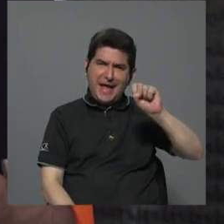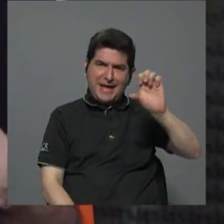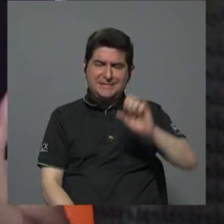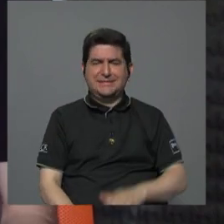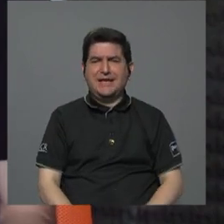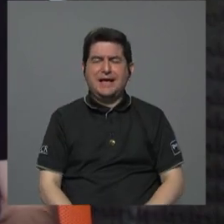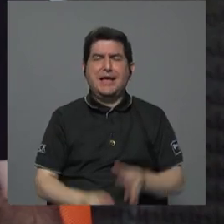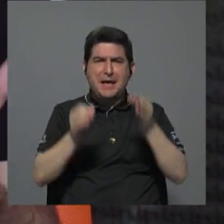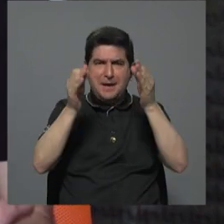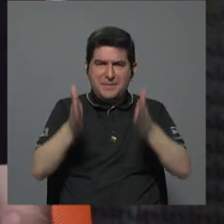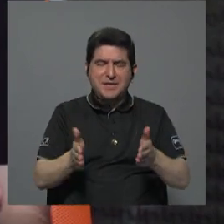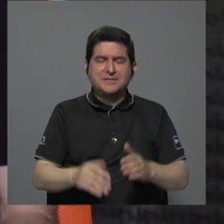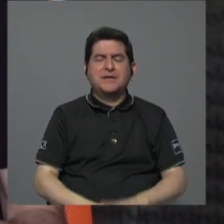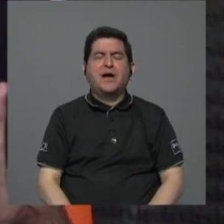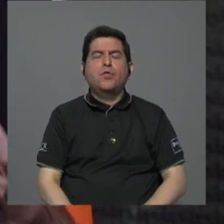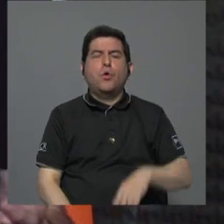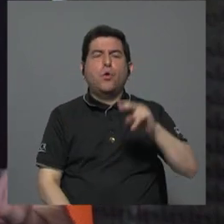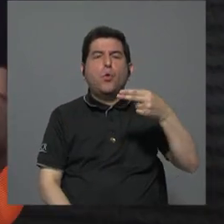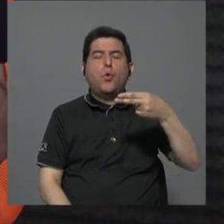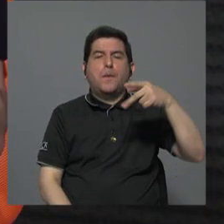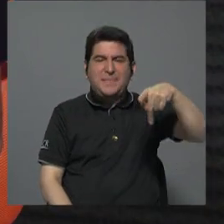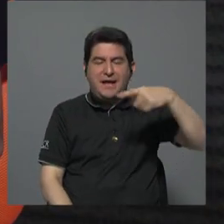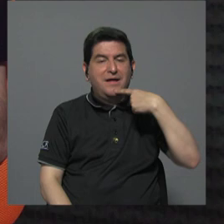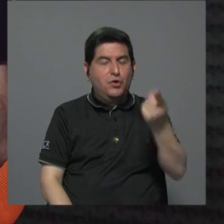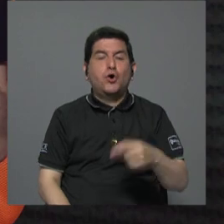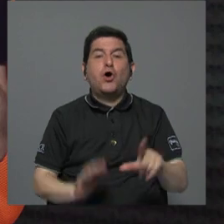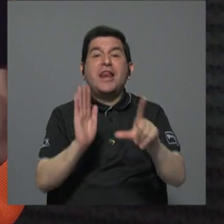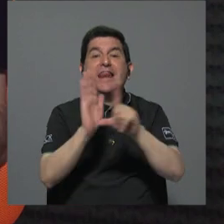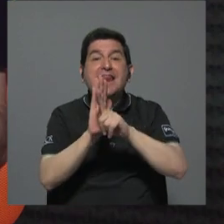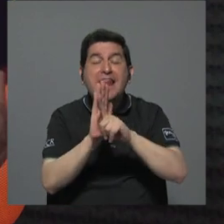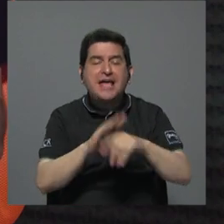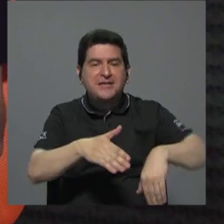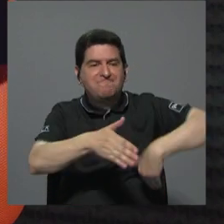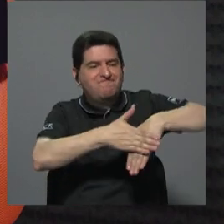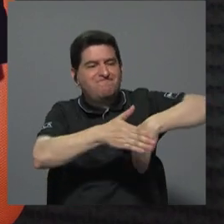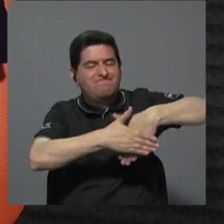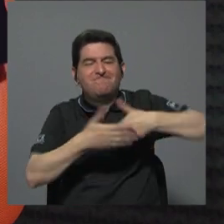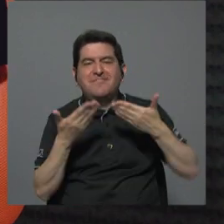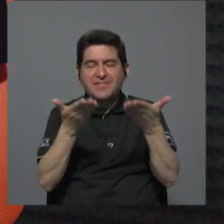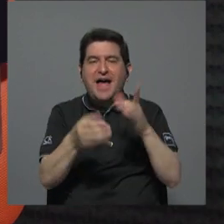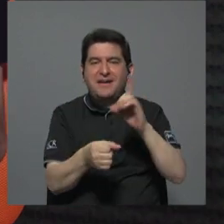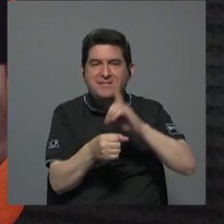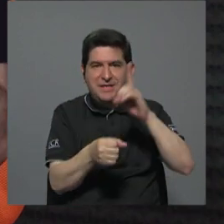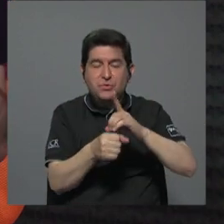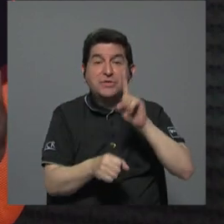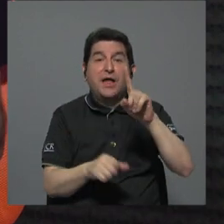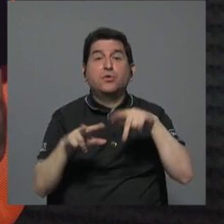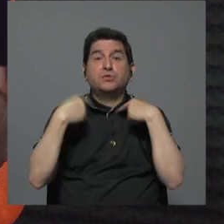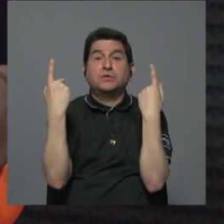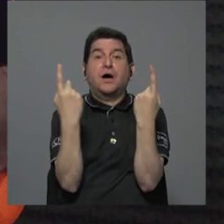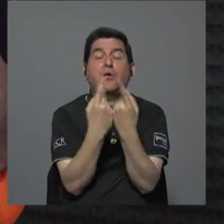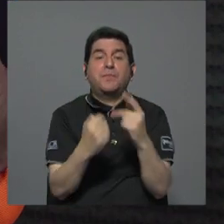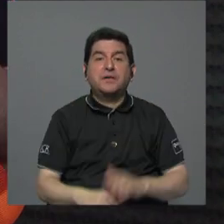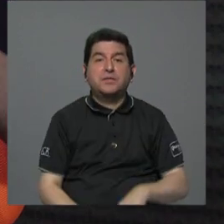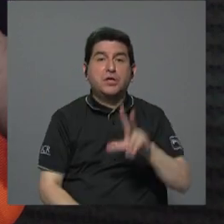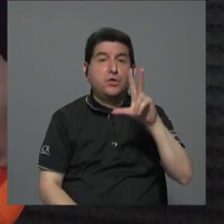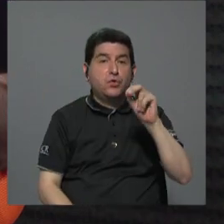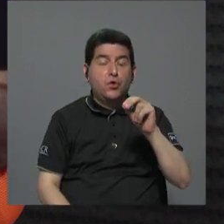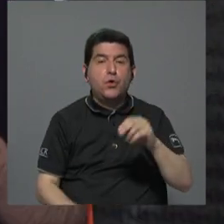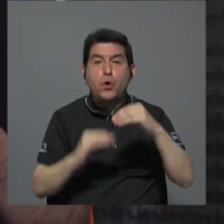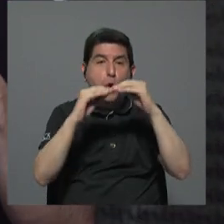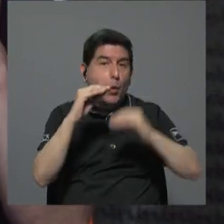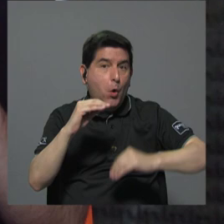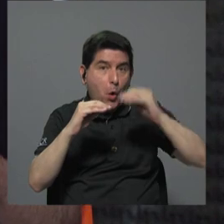y el magistrado Hugo Picado nos explicó que la ley impide otorgar diputaciones a un partido que no hubiera como